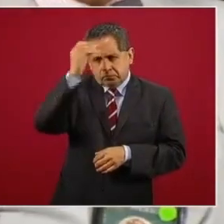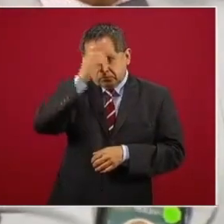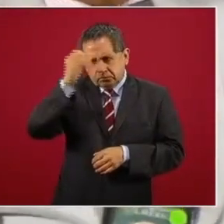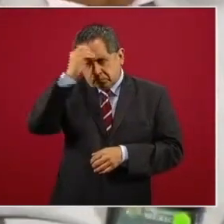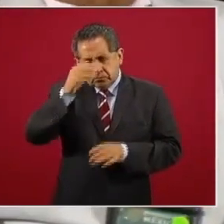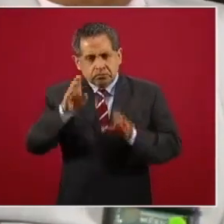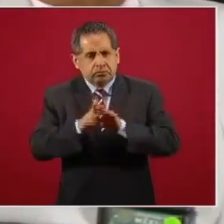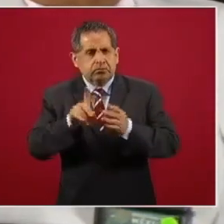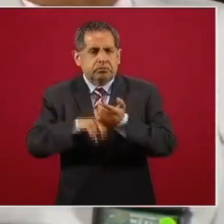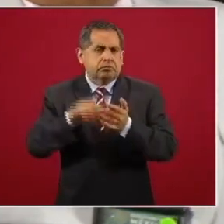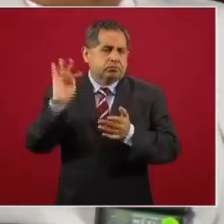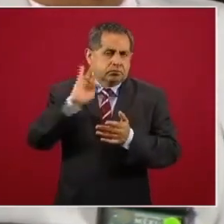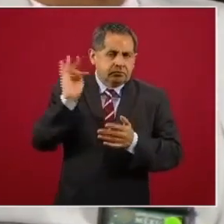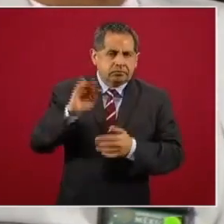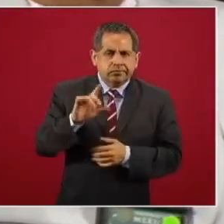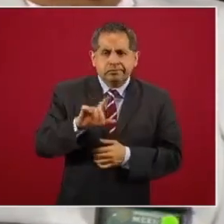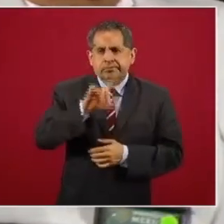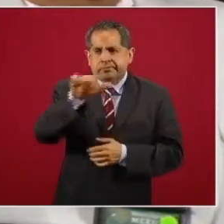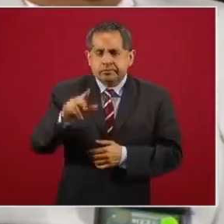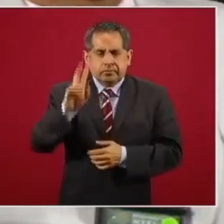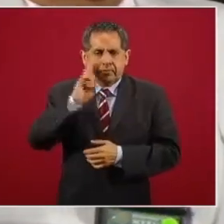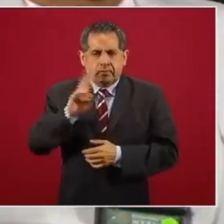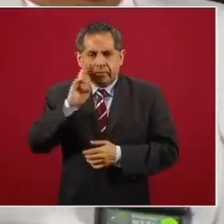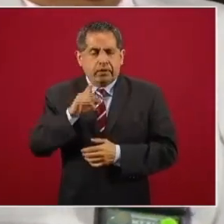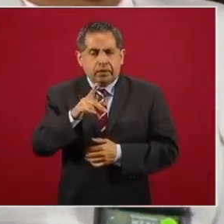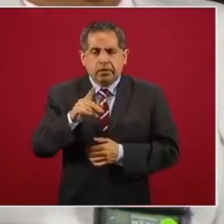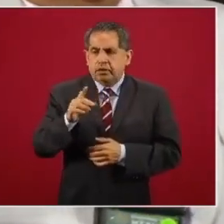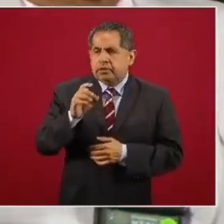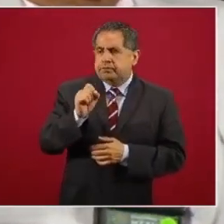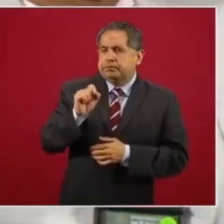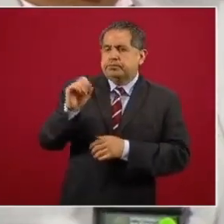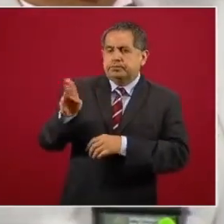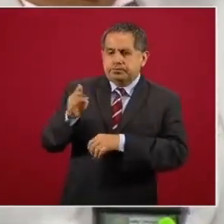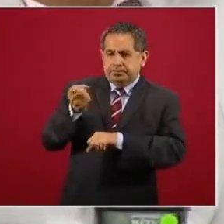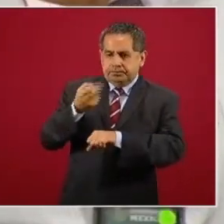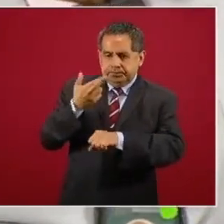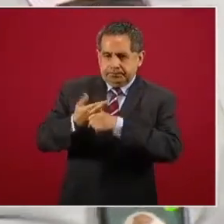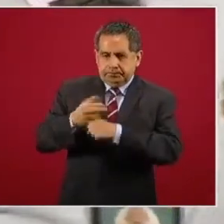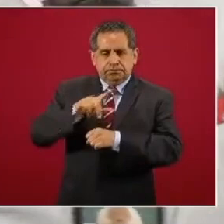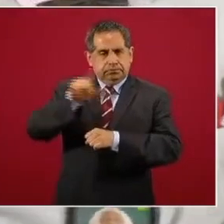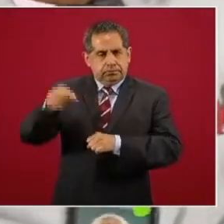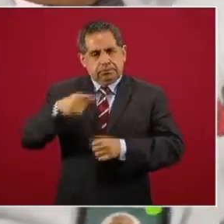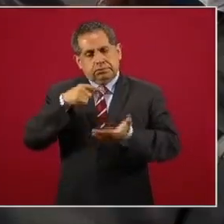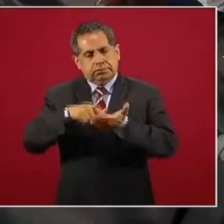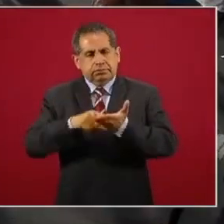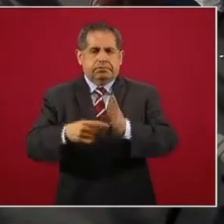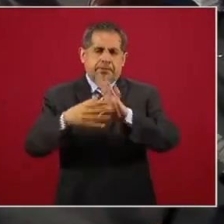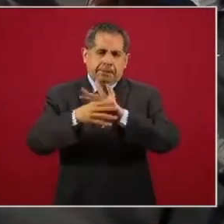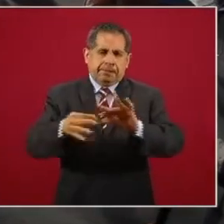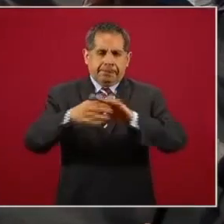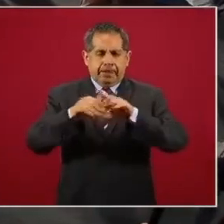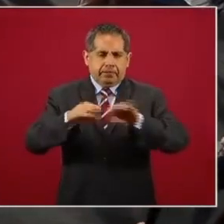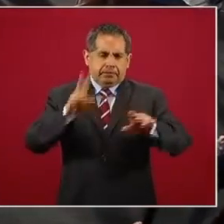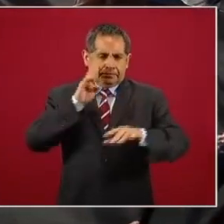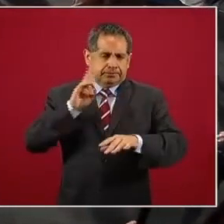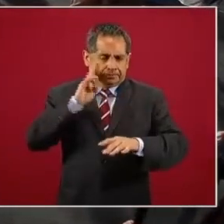en su caso, a lo mejor, posteriormente, tanto el subsecretario como el secretario pudiera dar información al respecto.